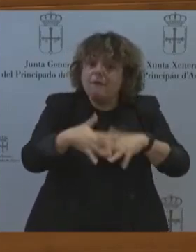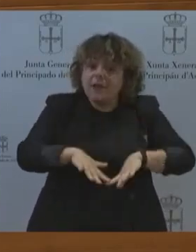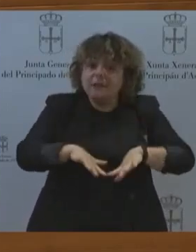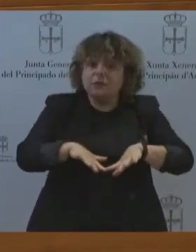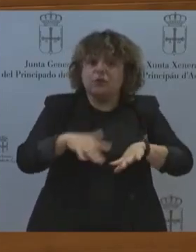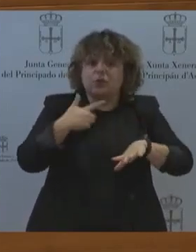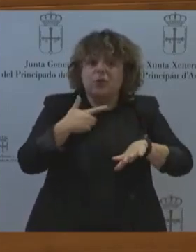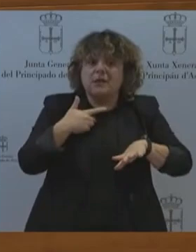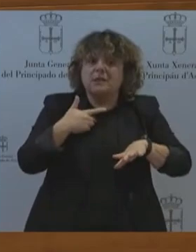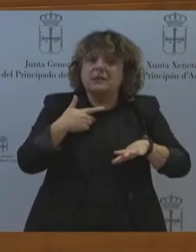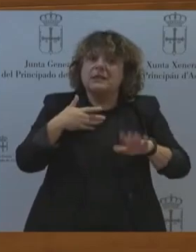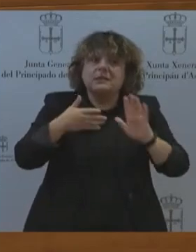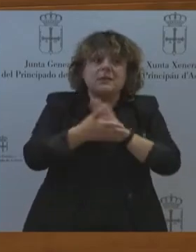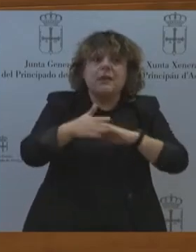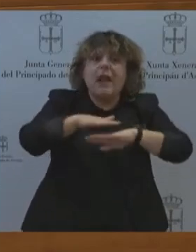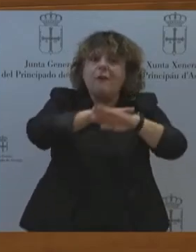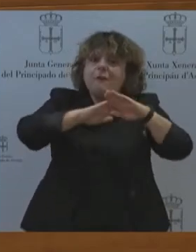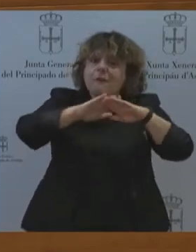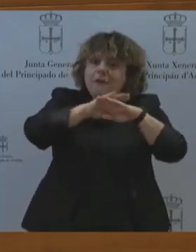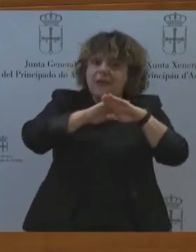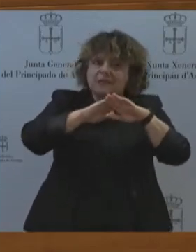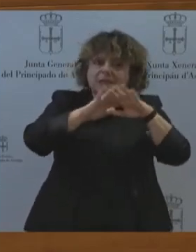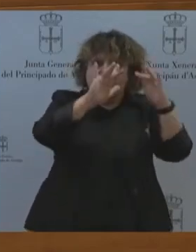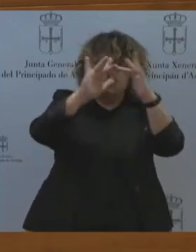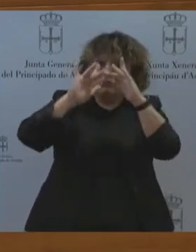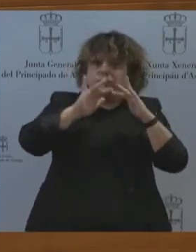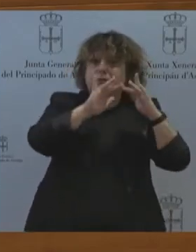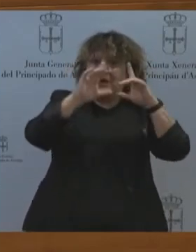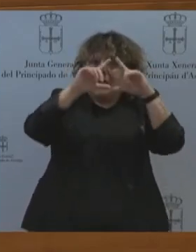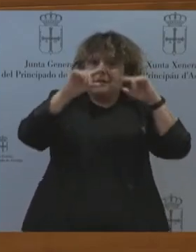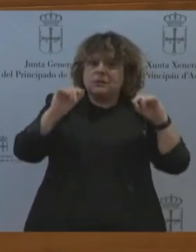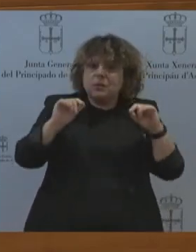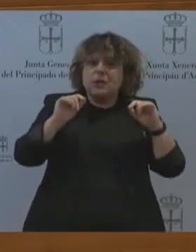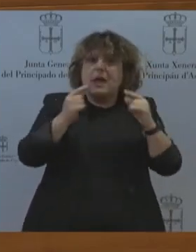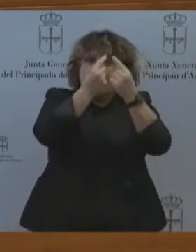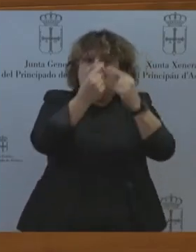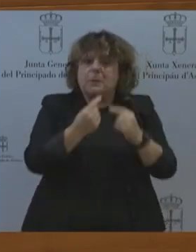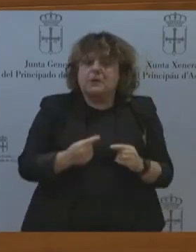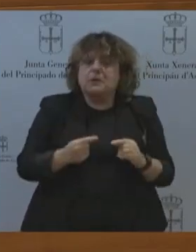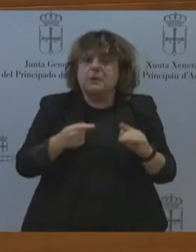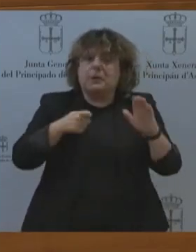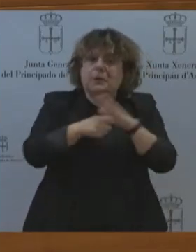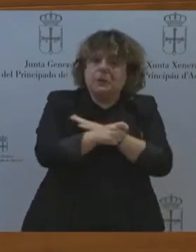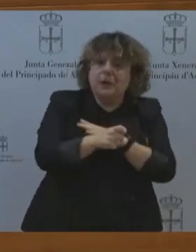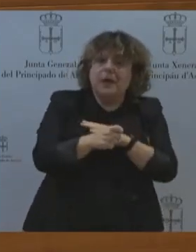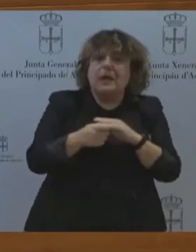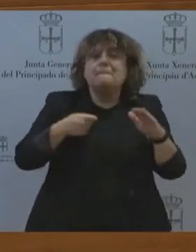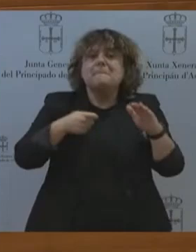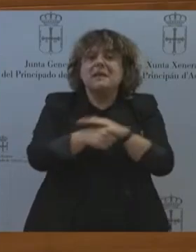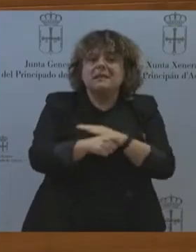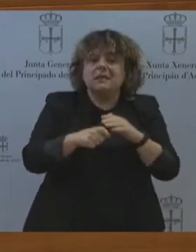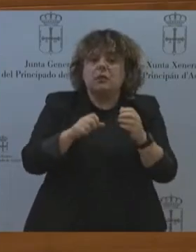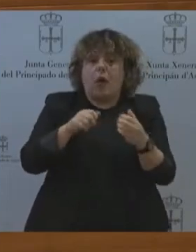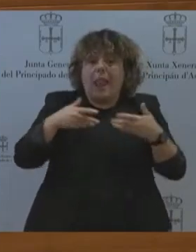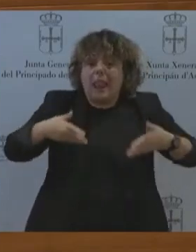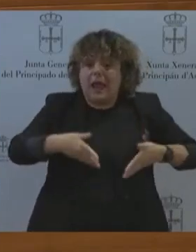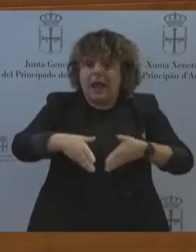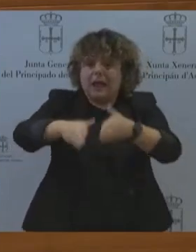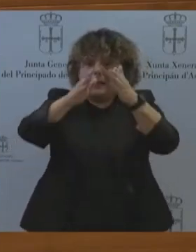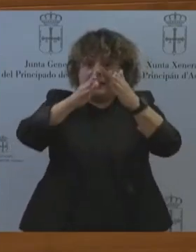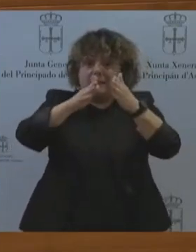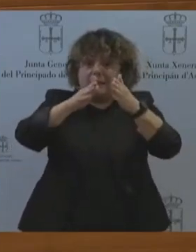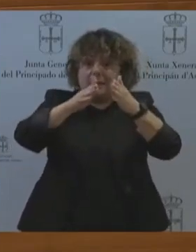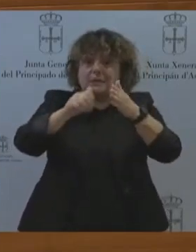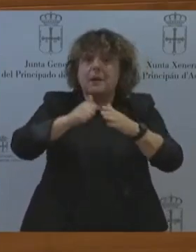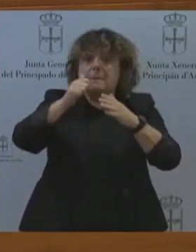mejorando los niveles de ejecución presupuestaria, invirtiendo en nuestra red de carreteras autonómica y los puertos del Principado. O que nuestra